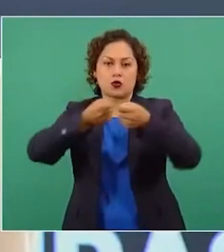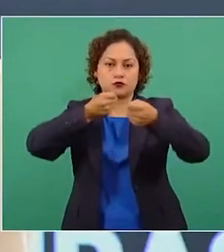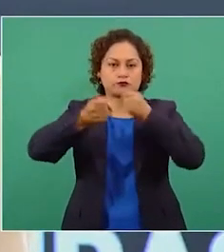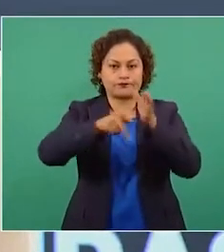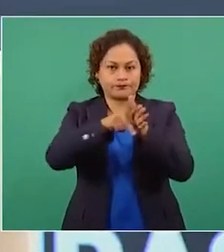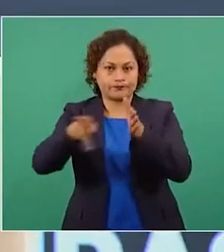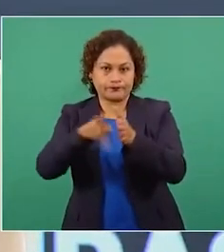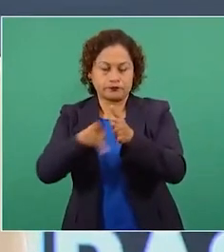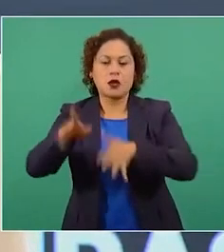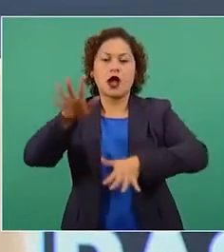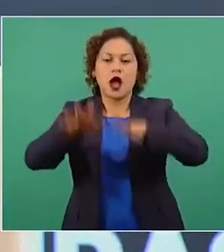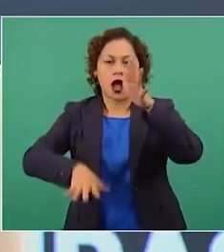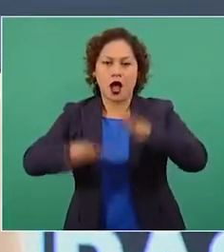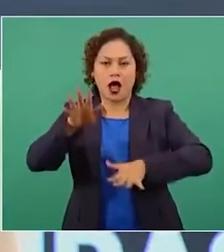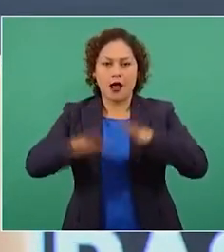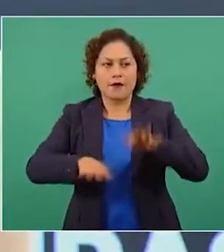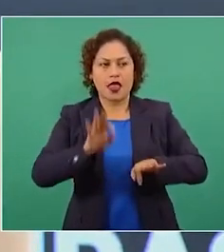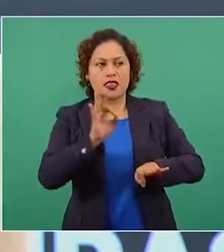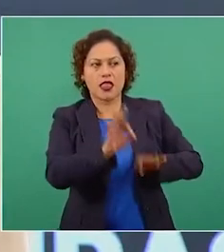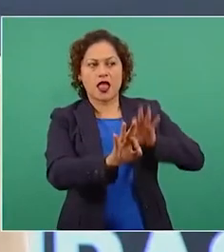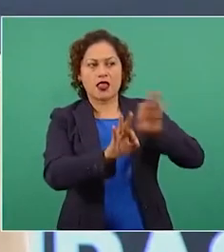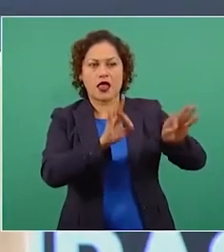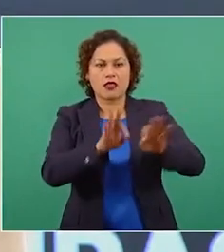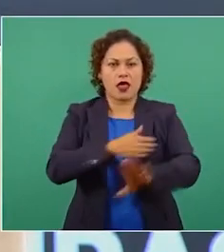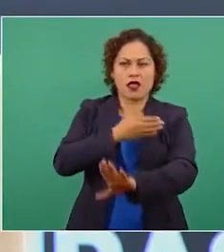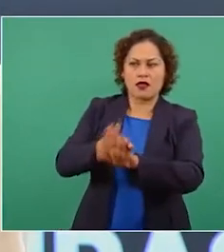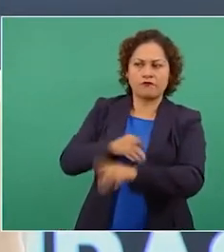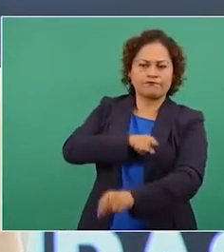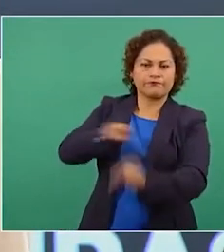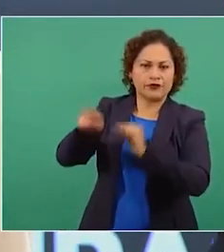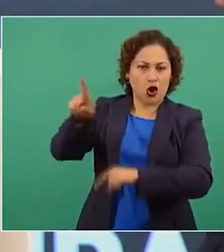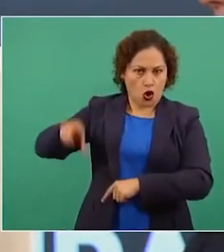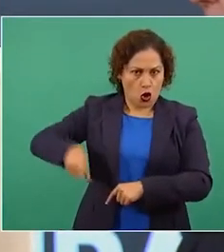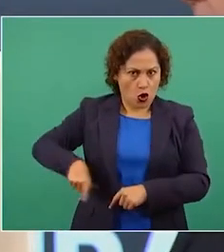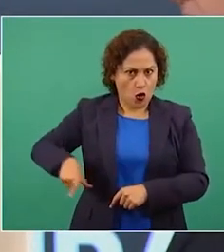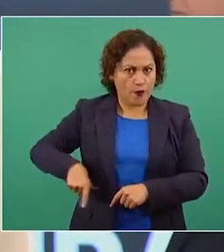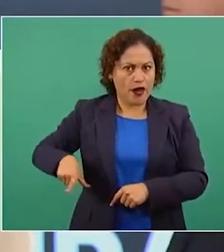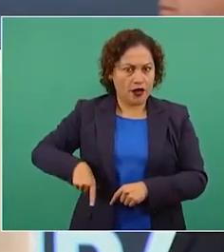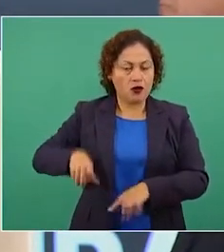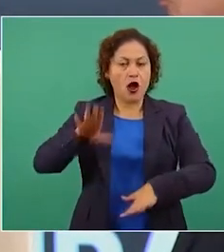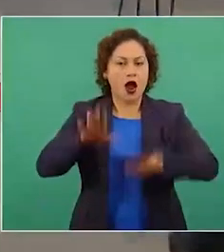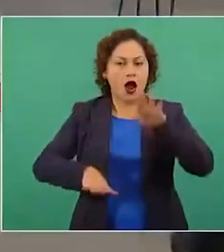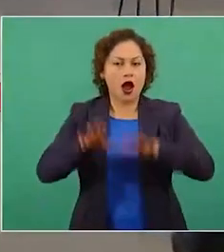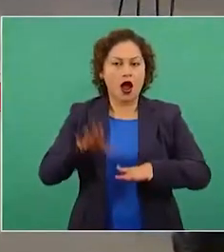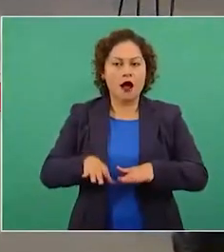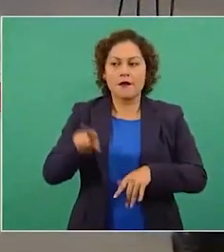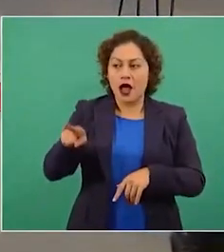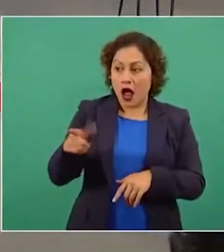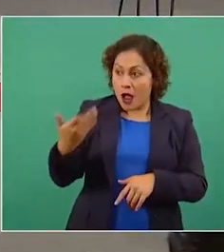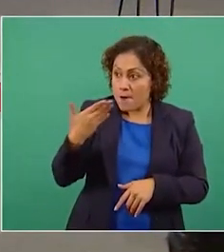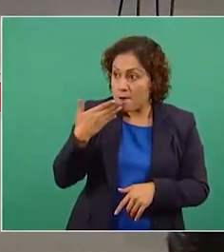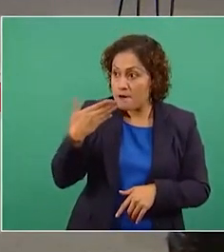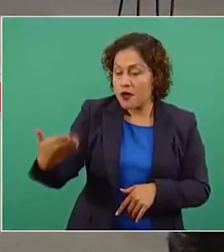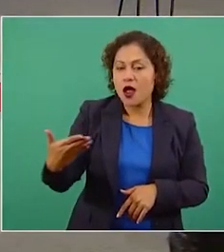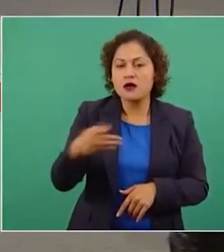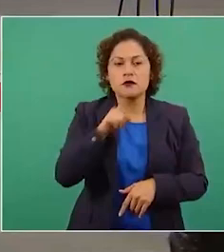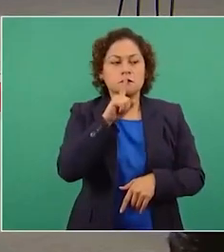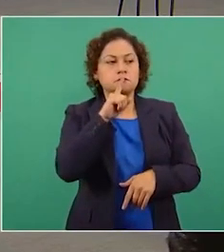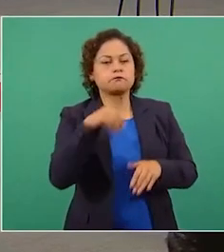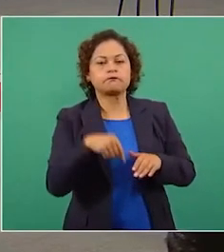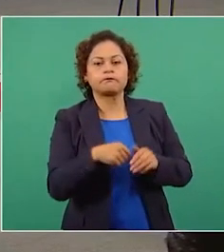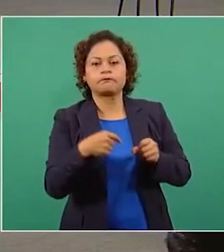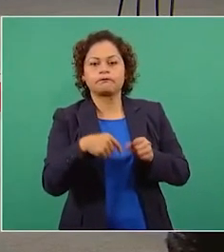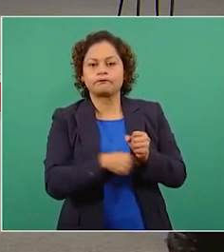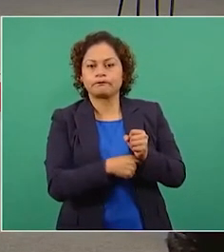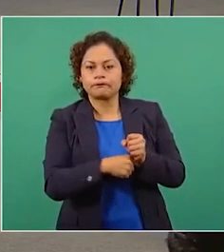perjudicar ante la opinión pública a este gobierno, ocultan los logros en los noticiarios diarios y en sus programas de